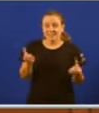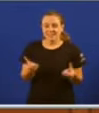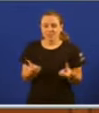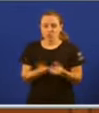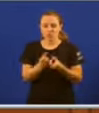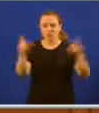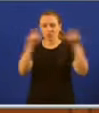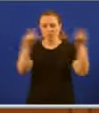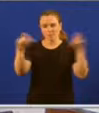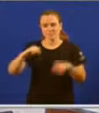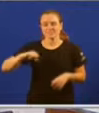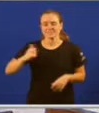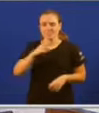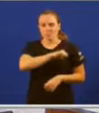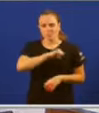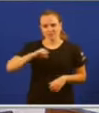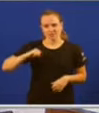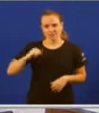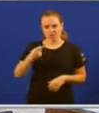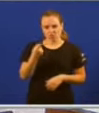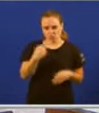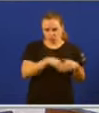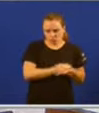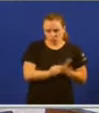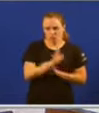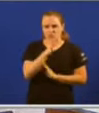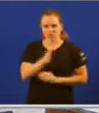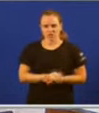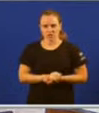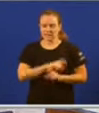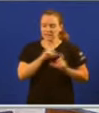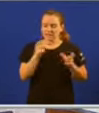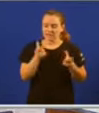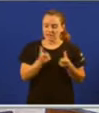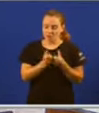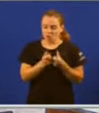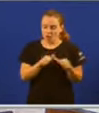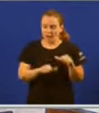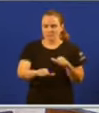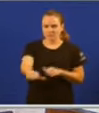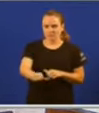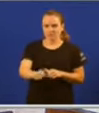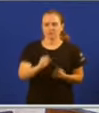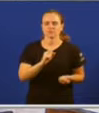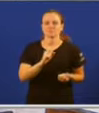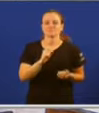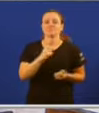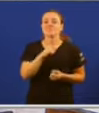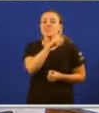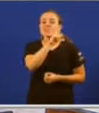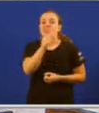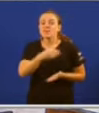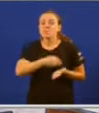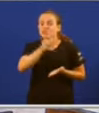da sanidade privada? E por que despois desta reunión o resultado que temos é que van a derivar 100 millóns de euros da